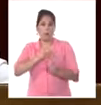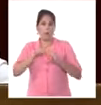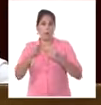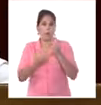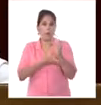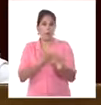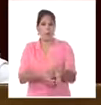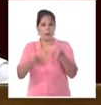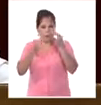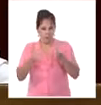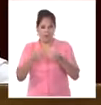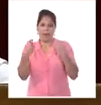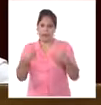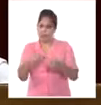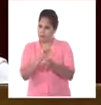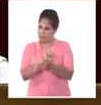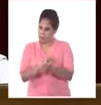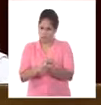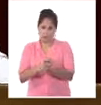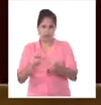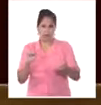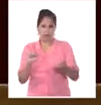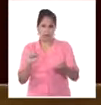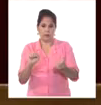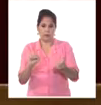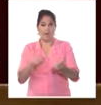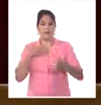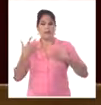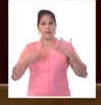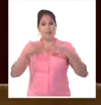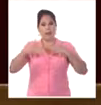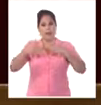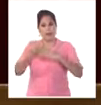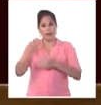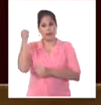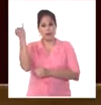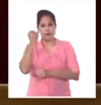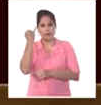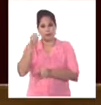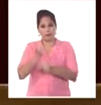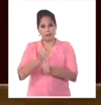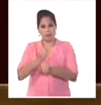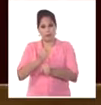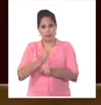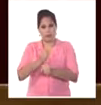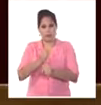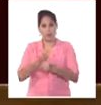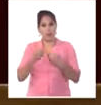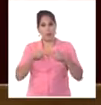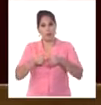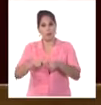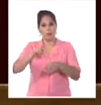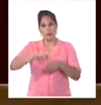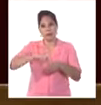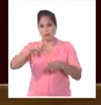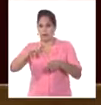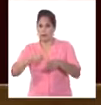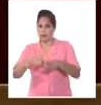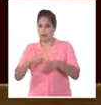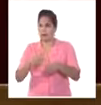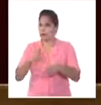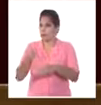verdadera emancipación. Celebrar el Día Internacional de los Trabajadores, junto a representantes de la clase